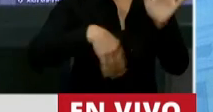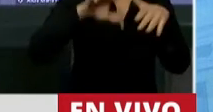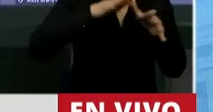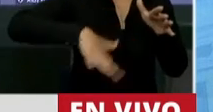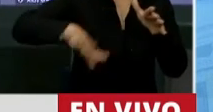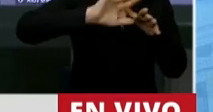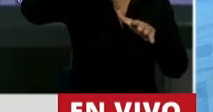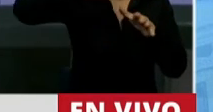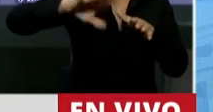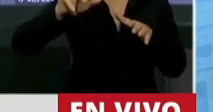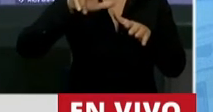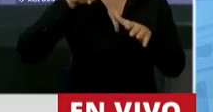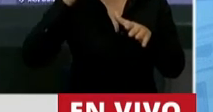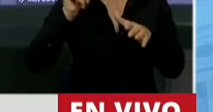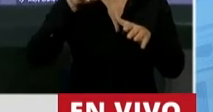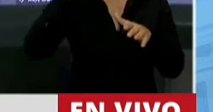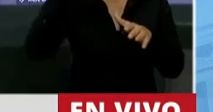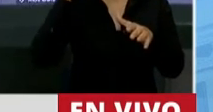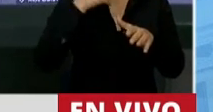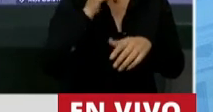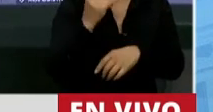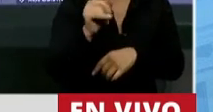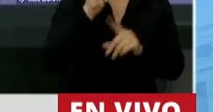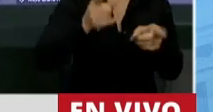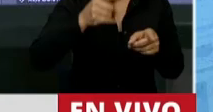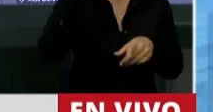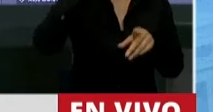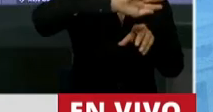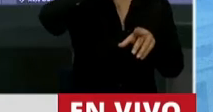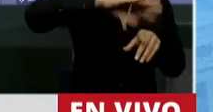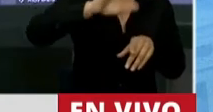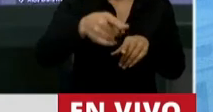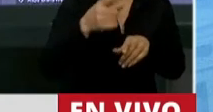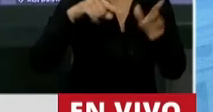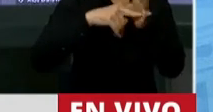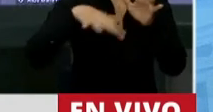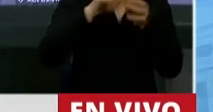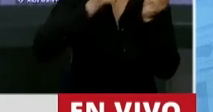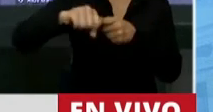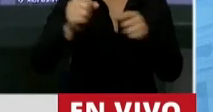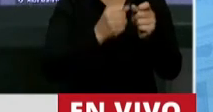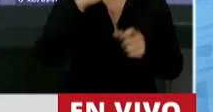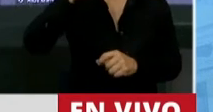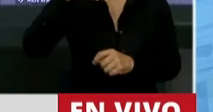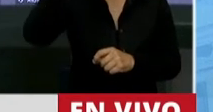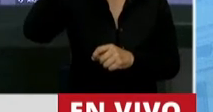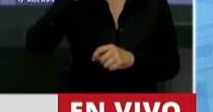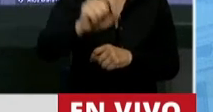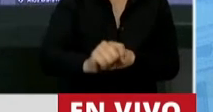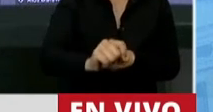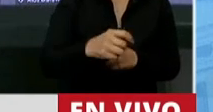Langostura y San Martín de los Andes, en San Martín de los Andes, en la zona del centro de esquí Chapeco, para posibilitar